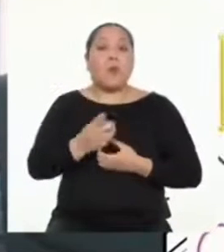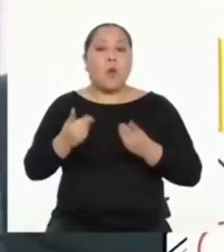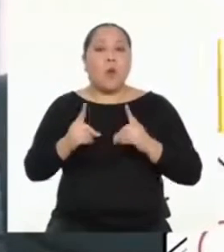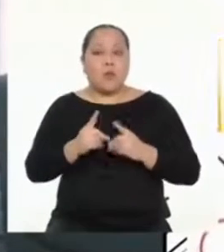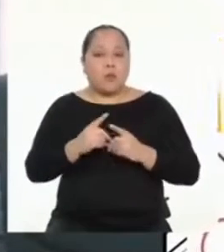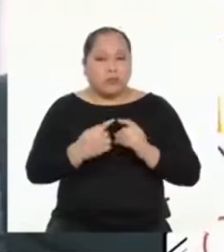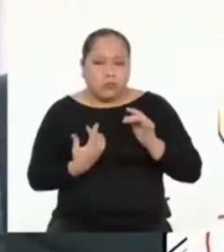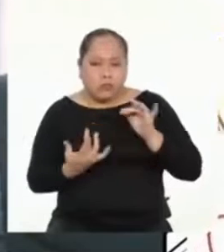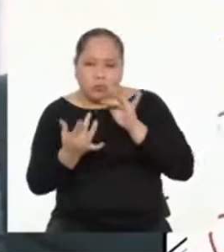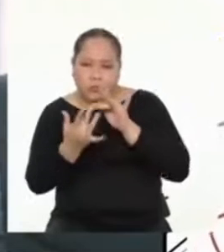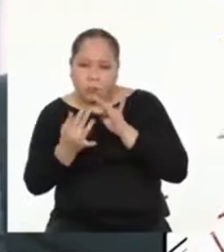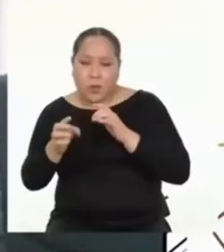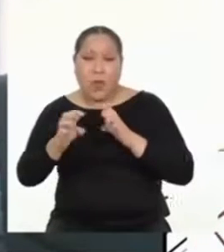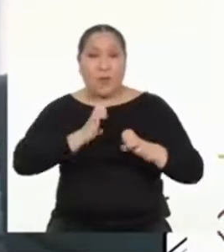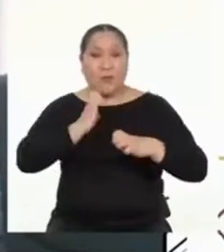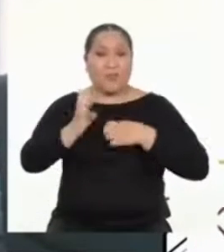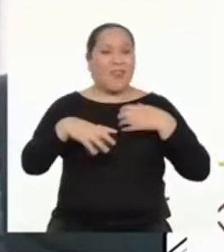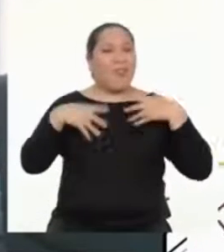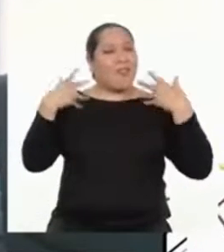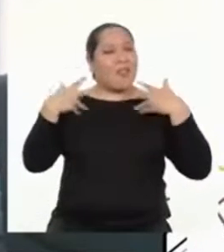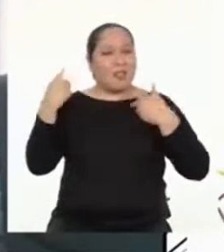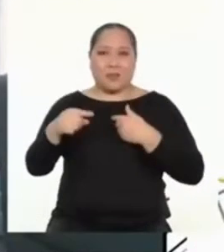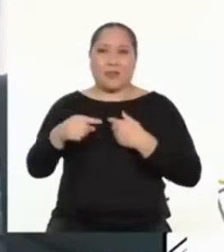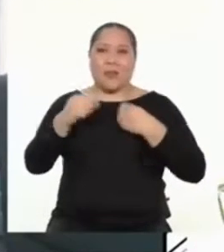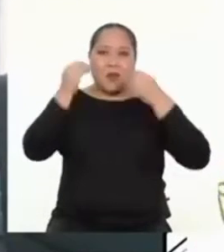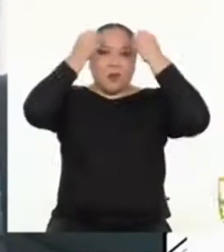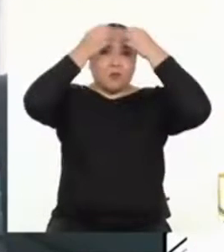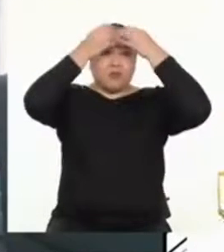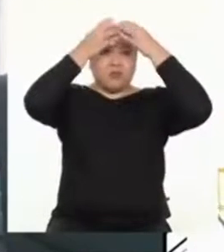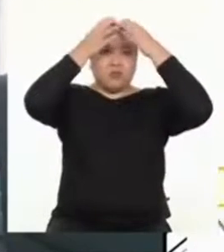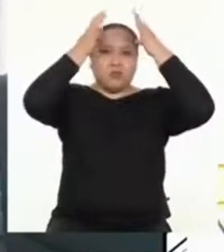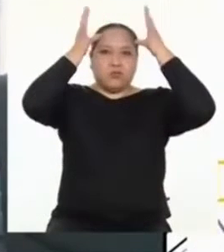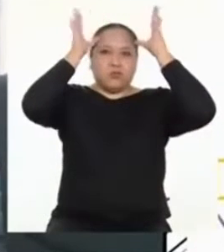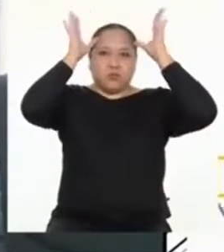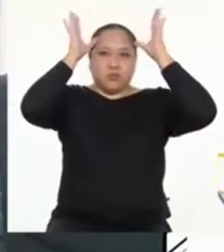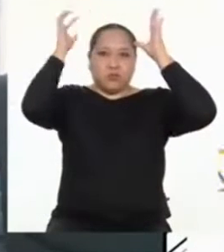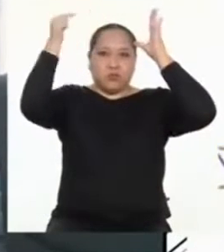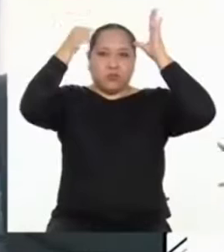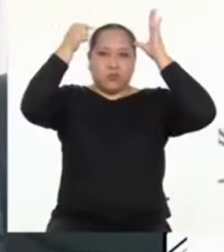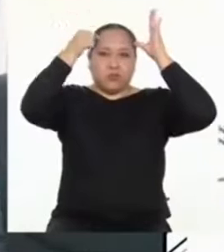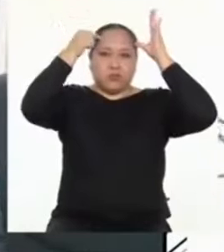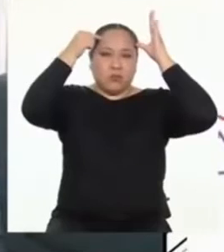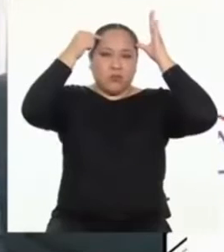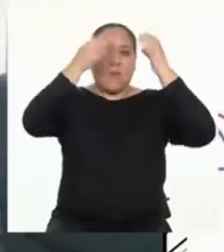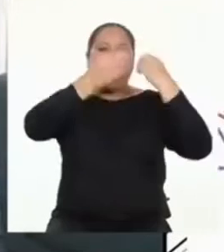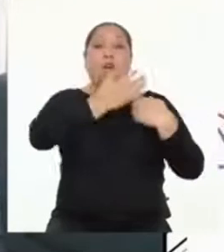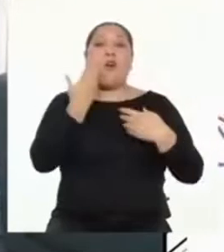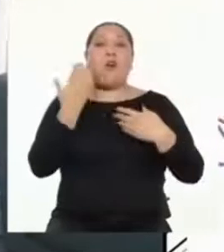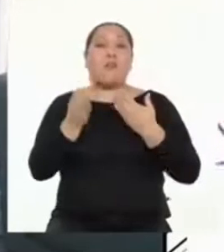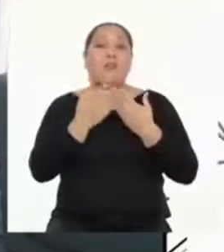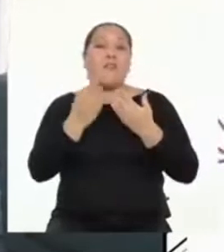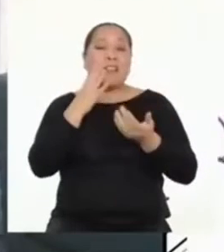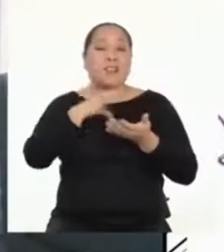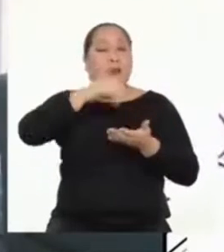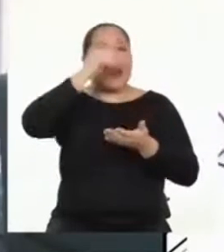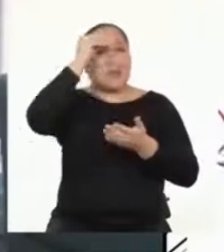nosotros nos conectamos con emociones agradables, se activa todo nuestro sistema límbico y tenemos mayor apertura para